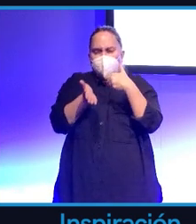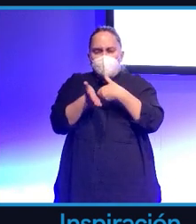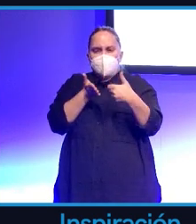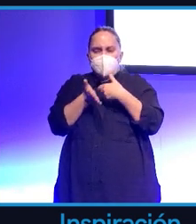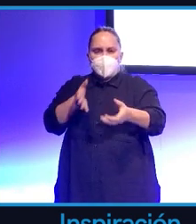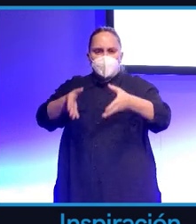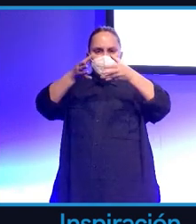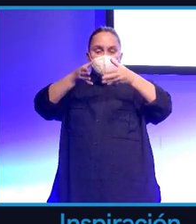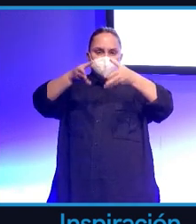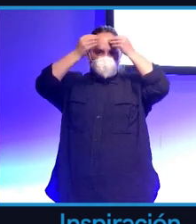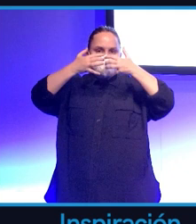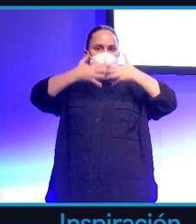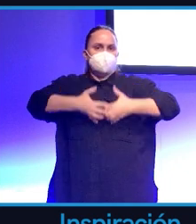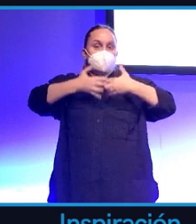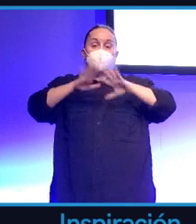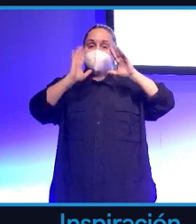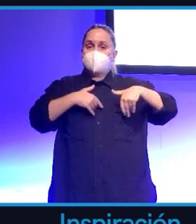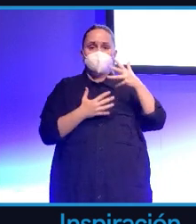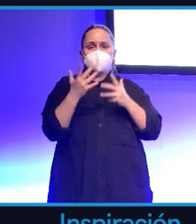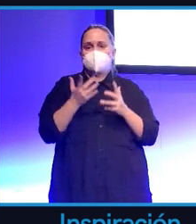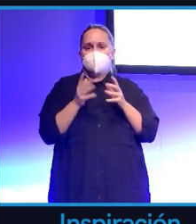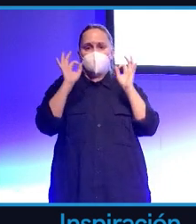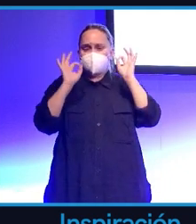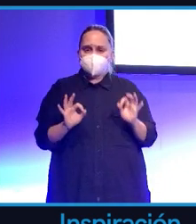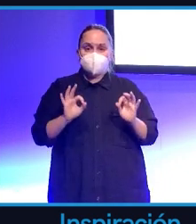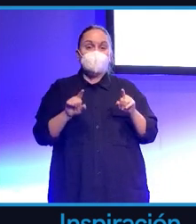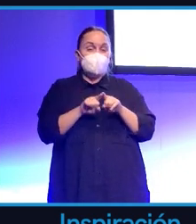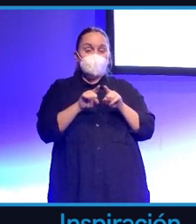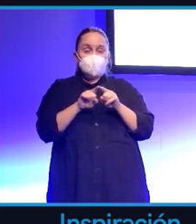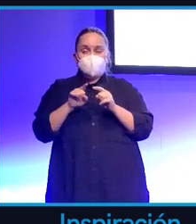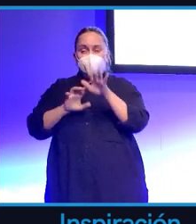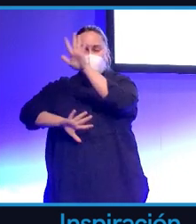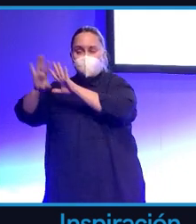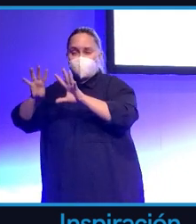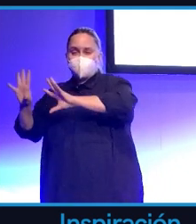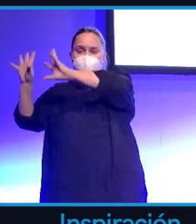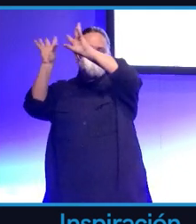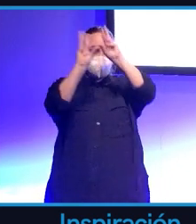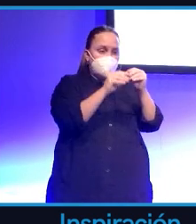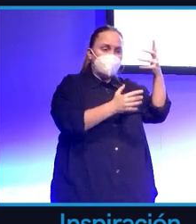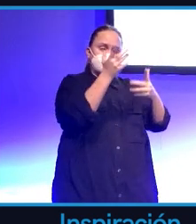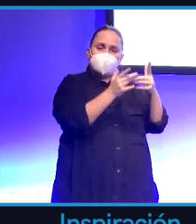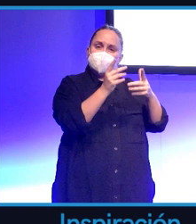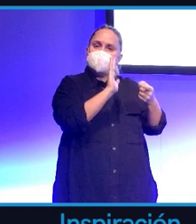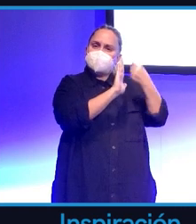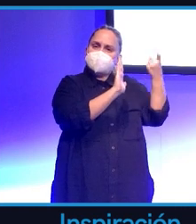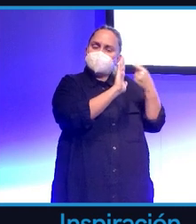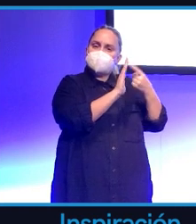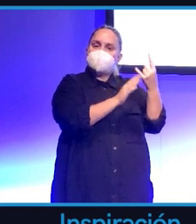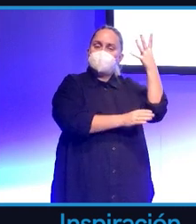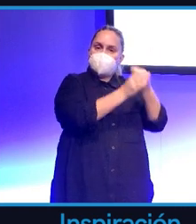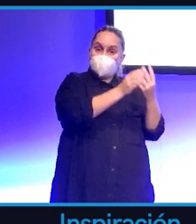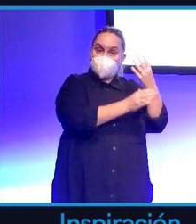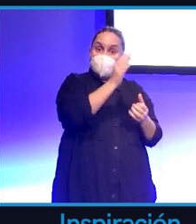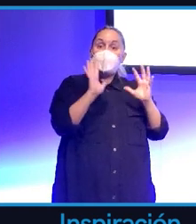Pero al final es una optimización matemática. Tradicionalmente es reducir una tasa de error. Las matemáticas no tienen ética y no